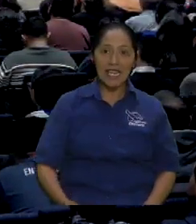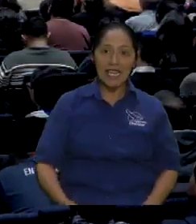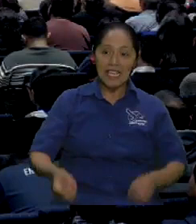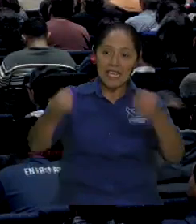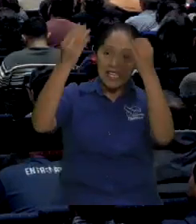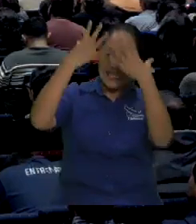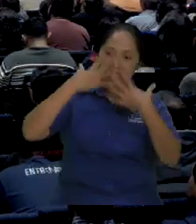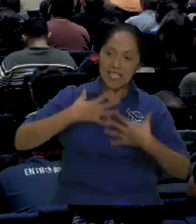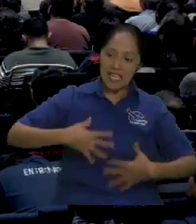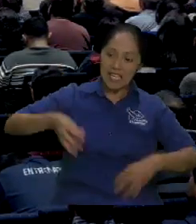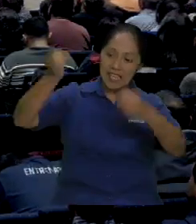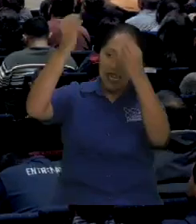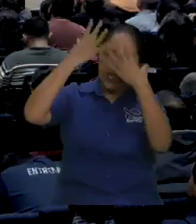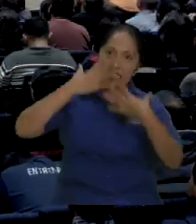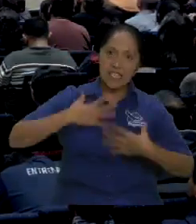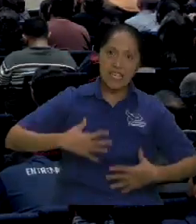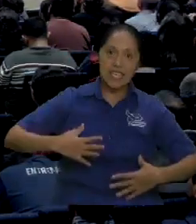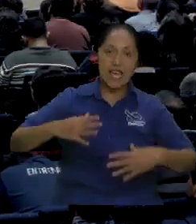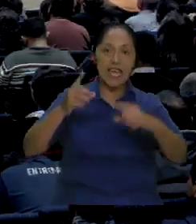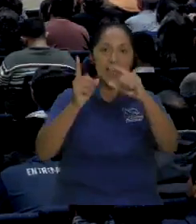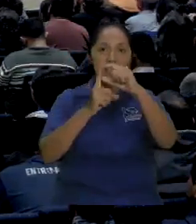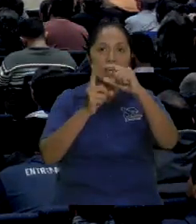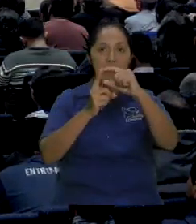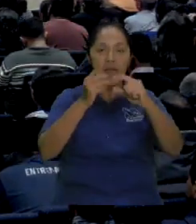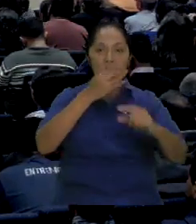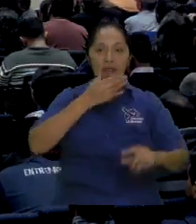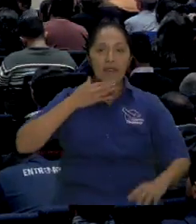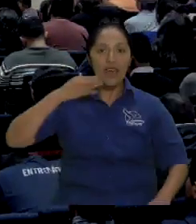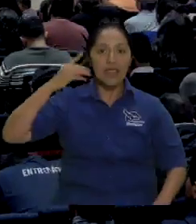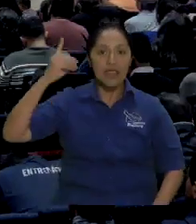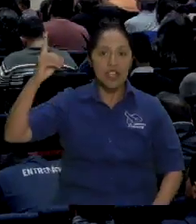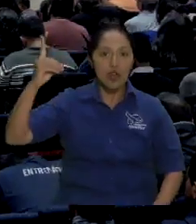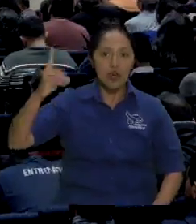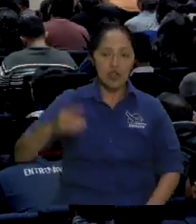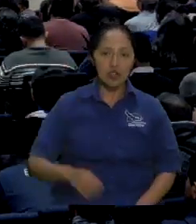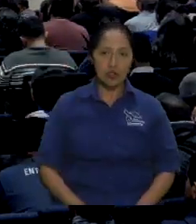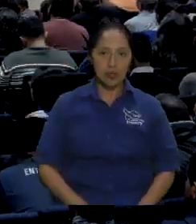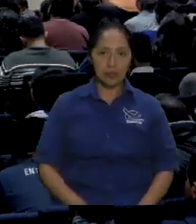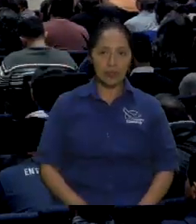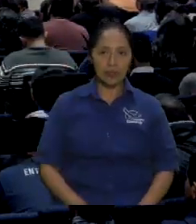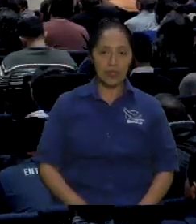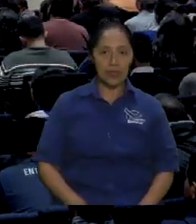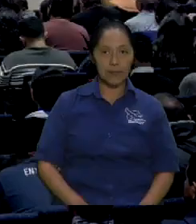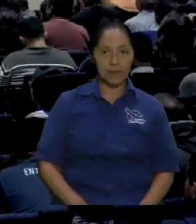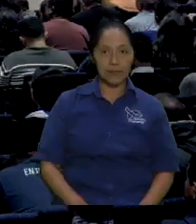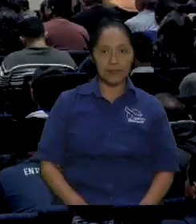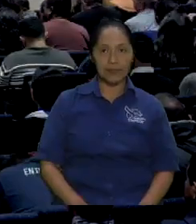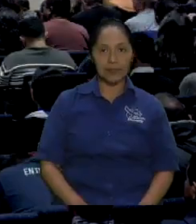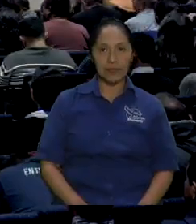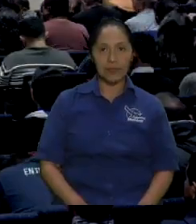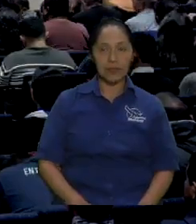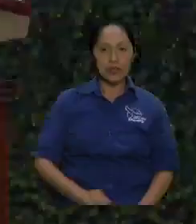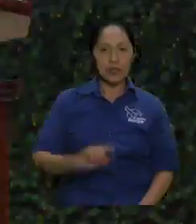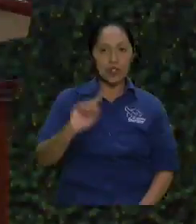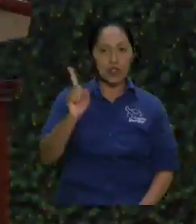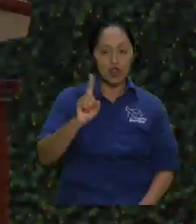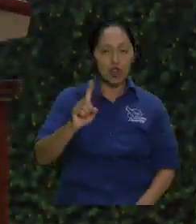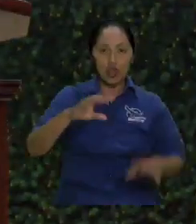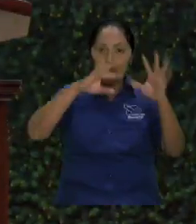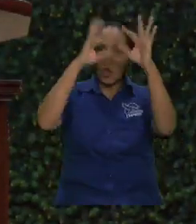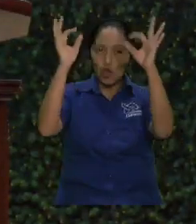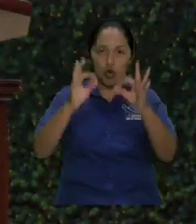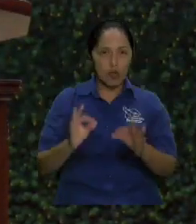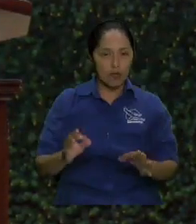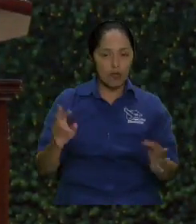hermano para ver quien tiene razón en cuestiones de tipo religioso o lo que sea ateológico no